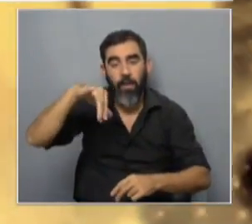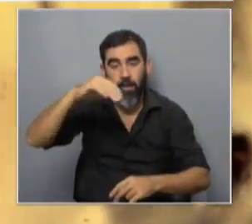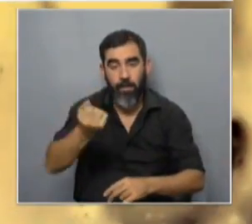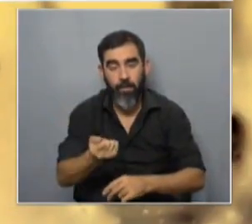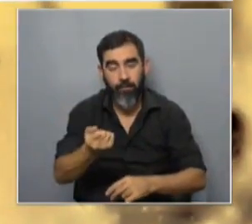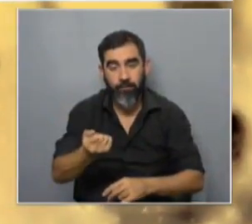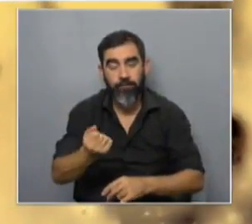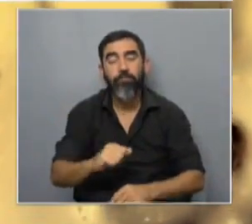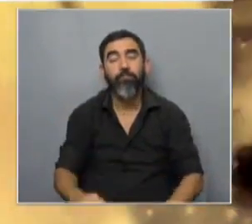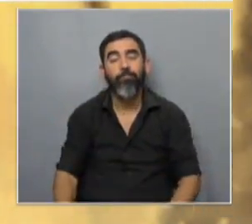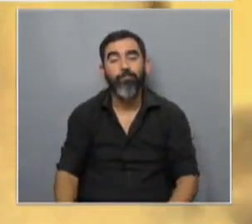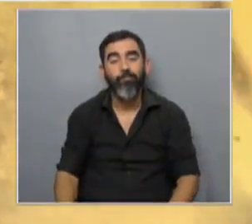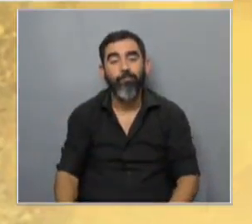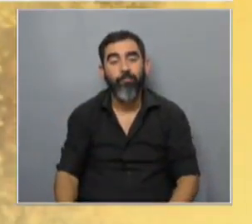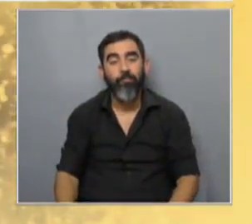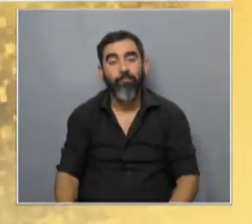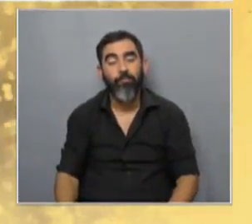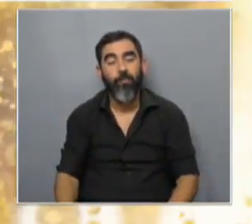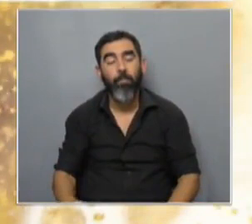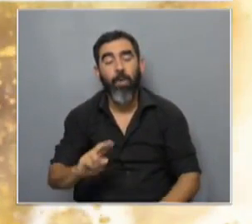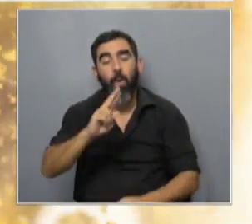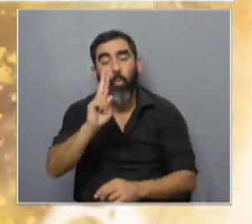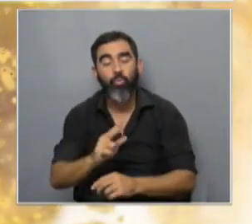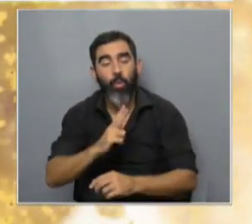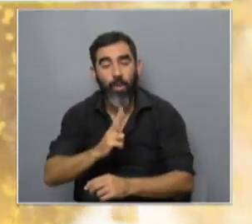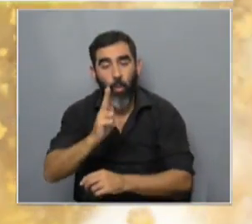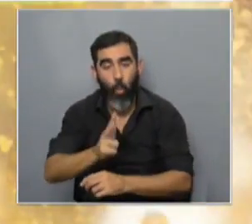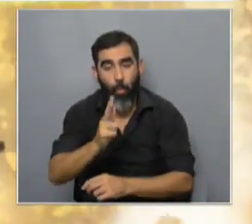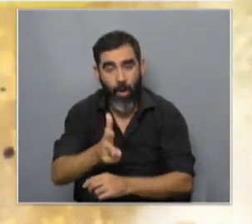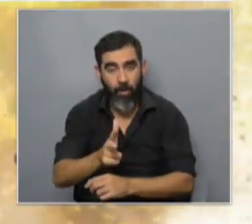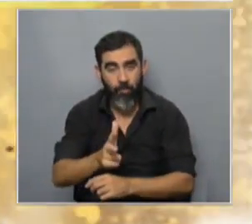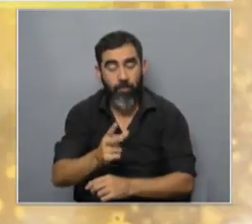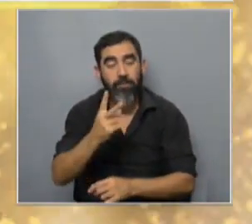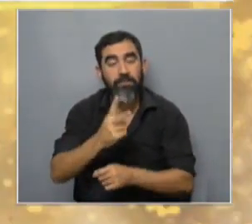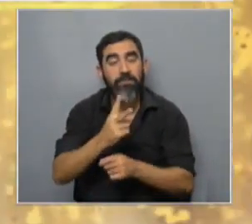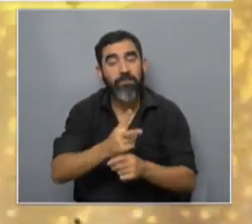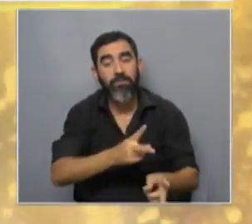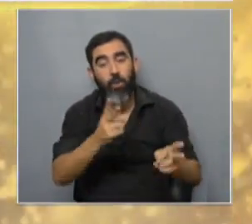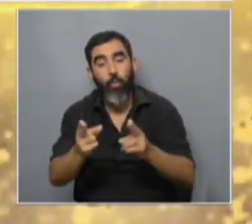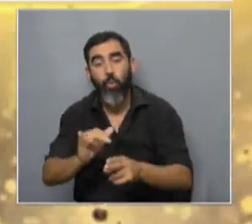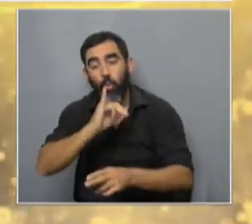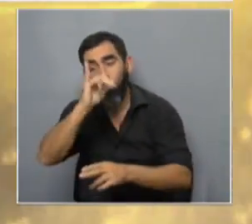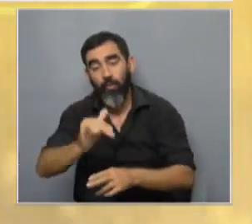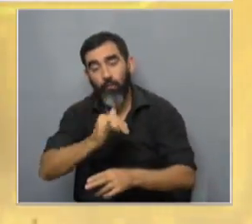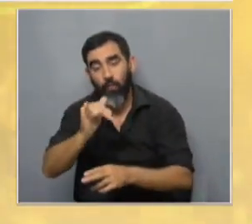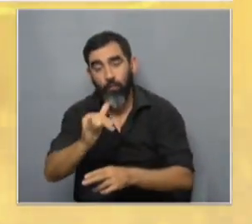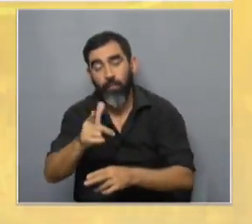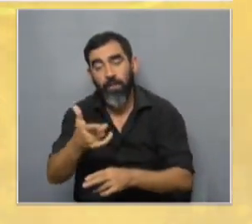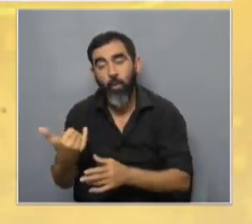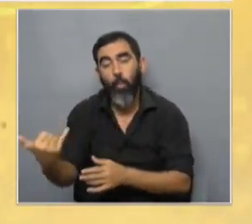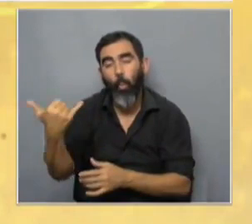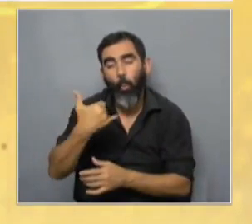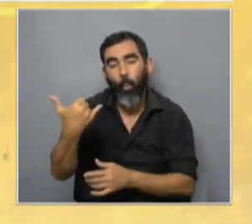vaso dilatador cerebral para uso humano y bueno en la segunda parte del informe Mauricio nos